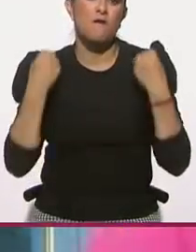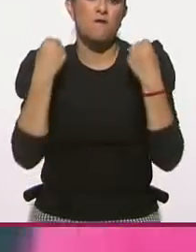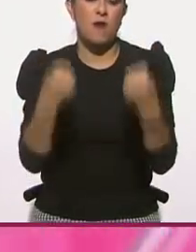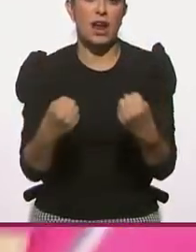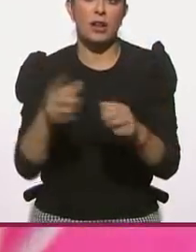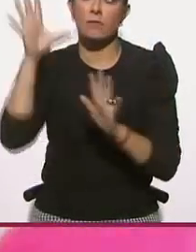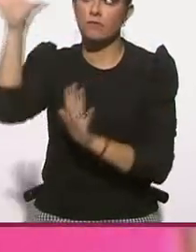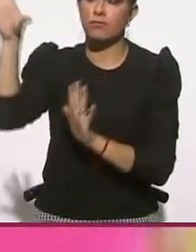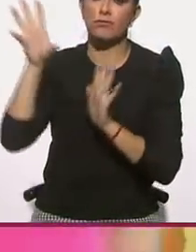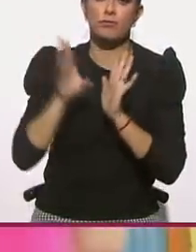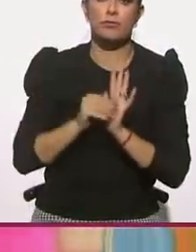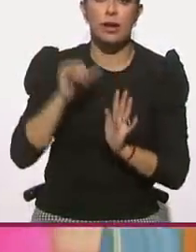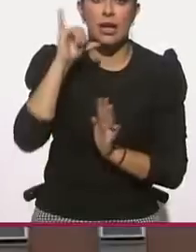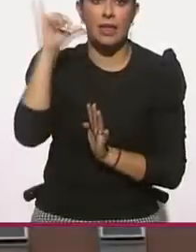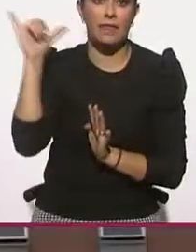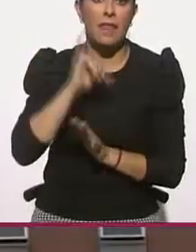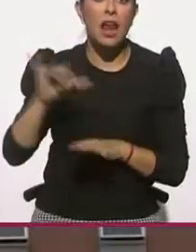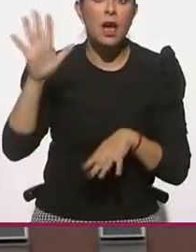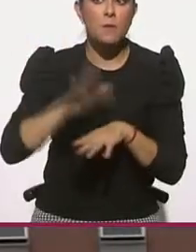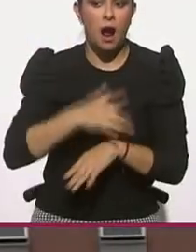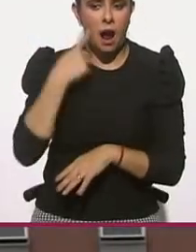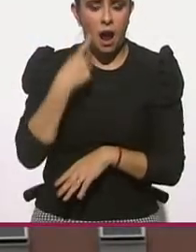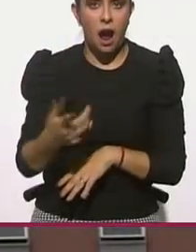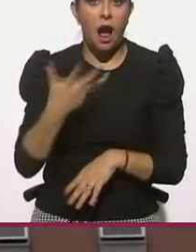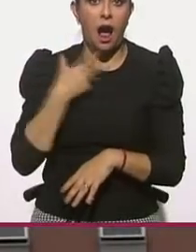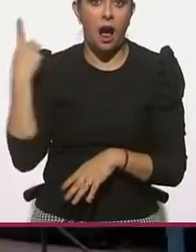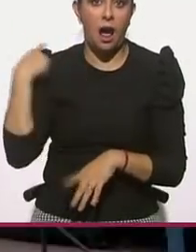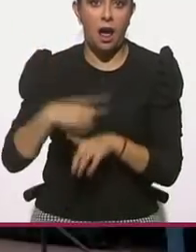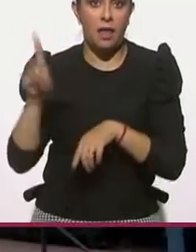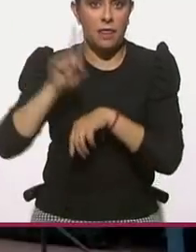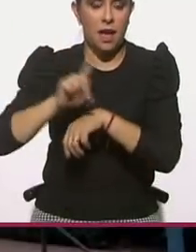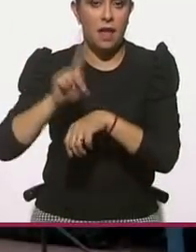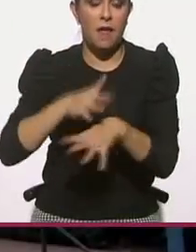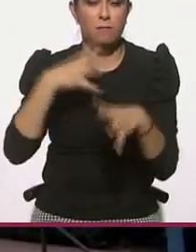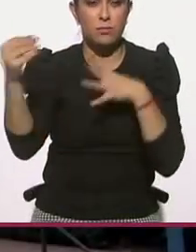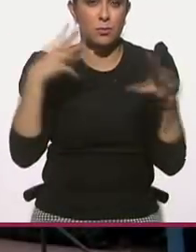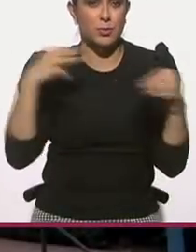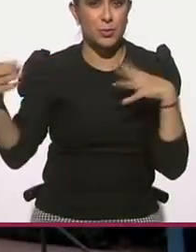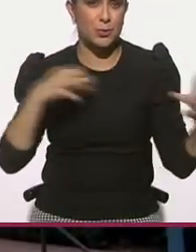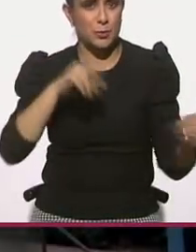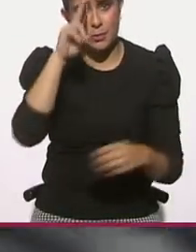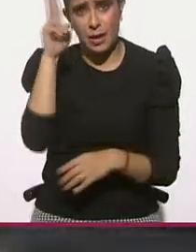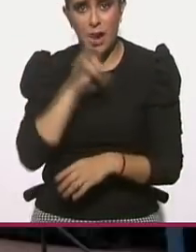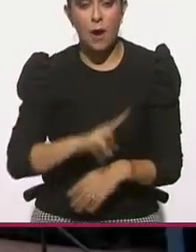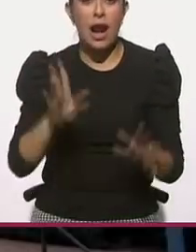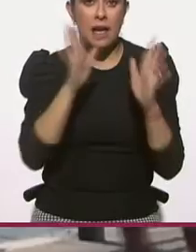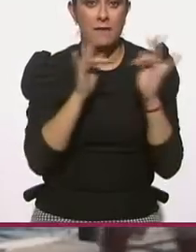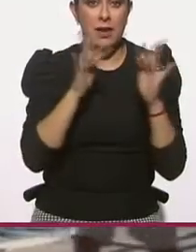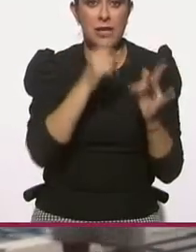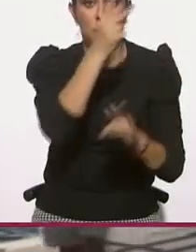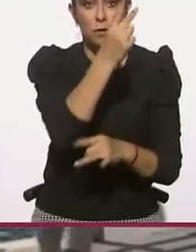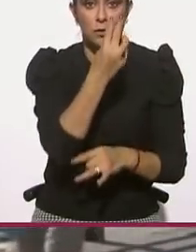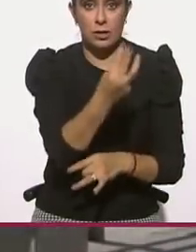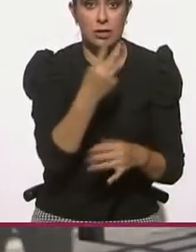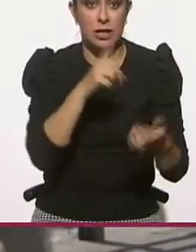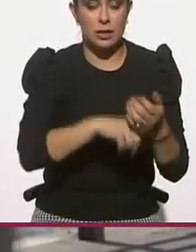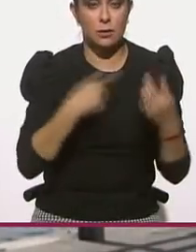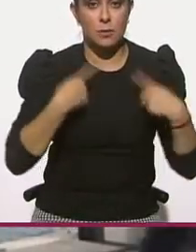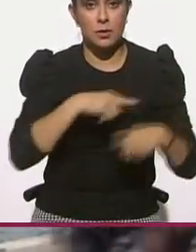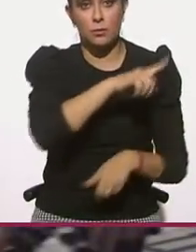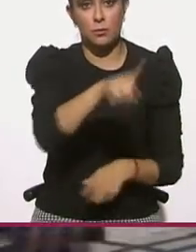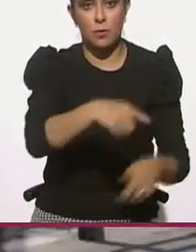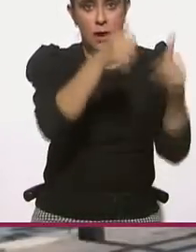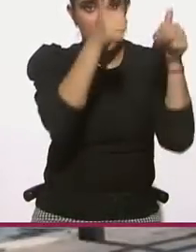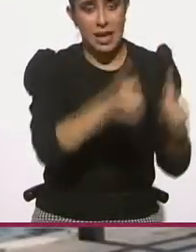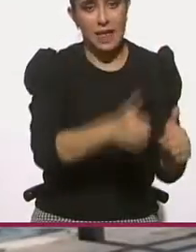el ejemplo de otros países como Italia, por el alto índice de contagios en los últimos días. En Francia, dos terceras partes de su población ya están bajo toque de queda